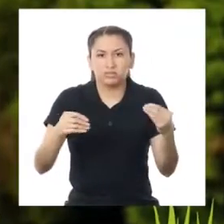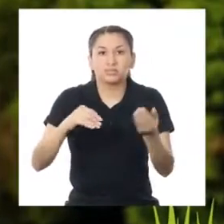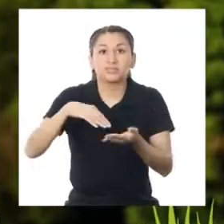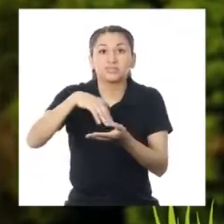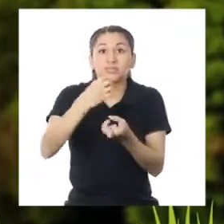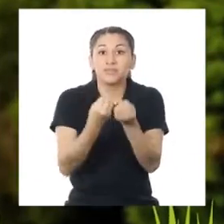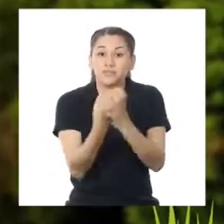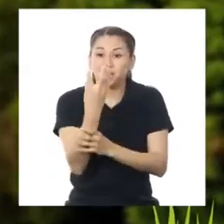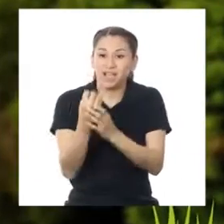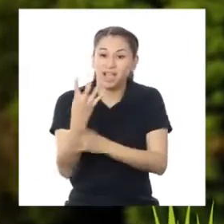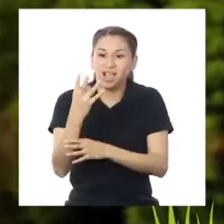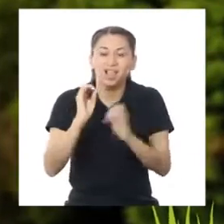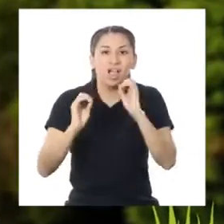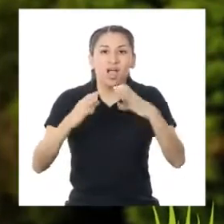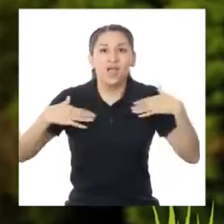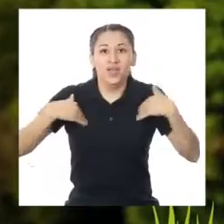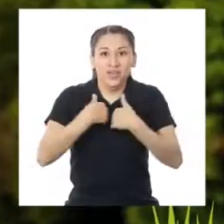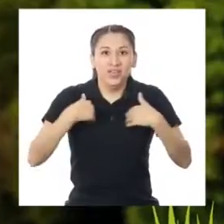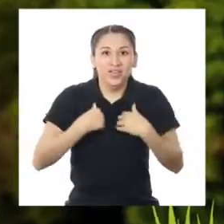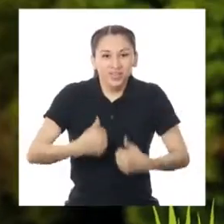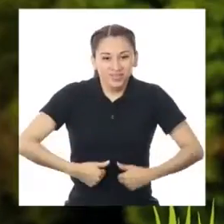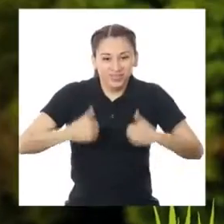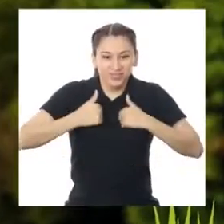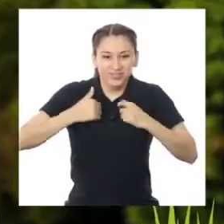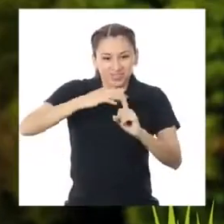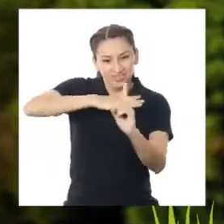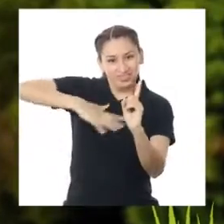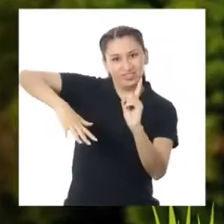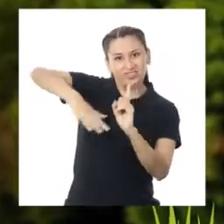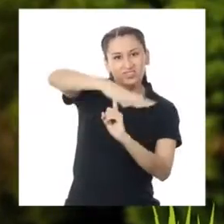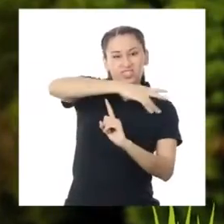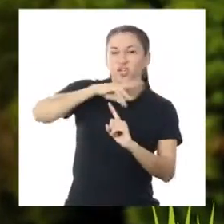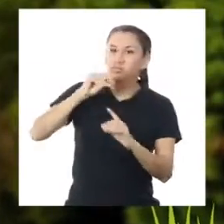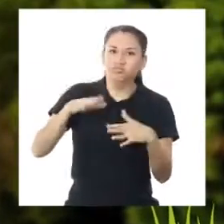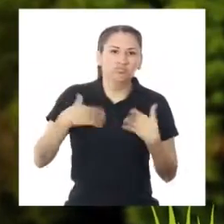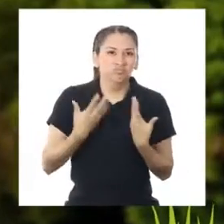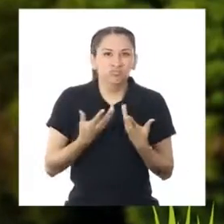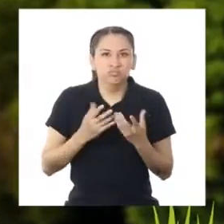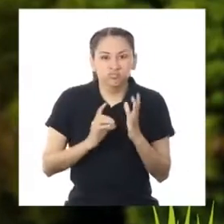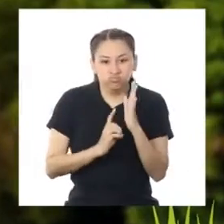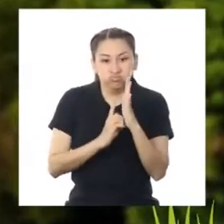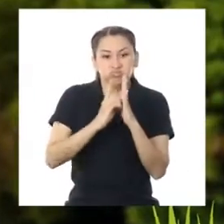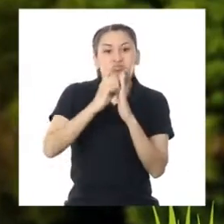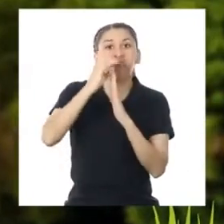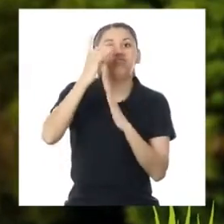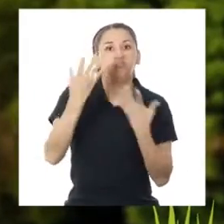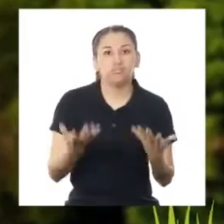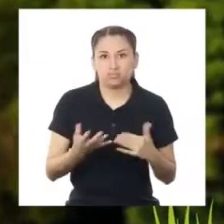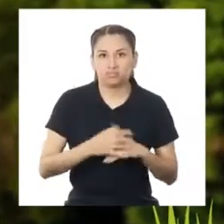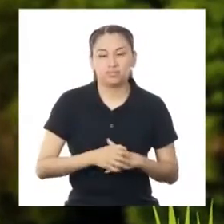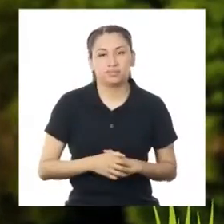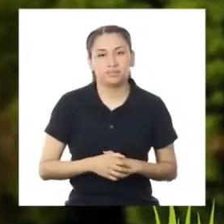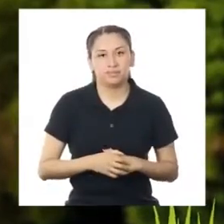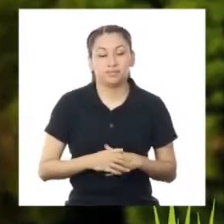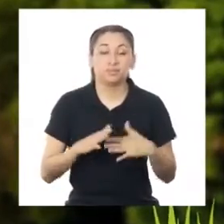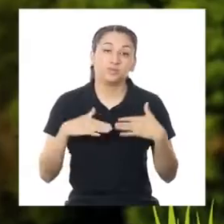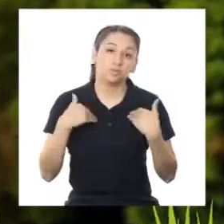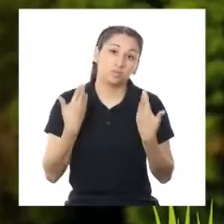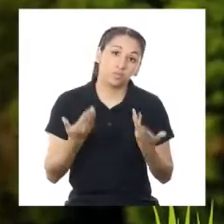las plantas, animales o seres vivos que viven en ellos, ya no pueden seguir desarrollándose.